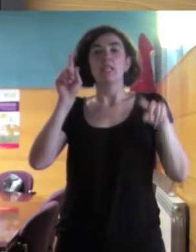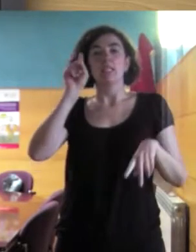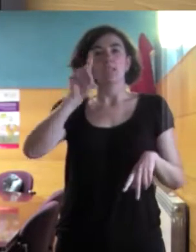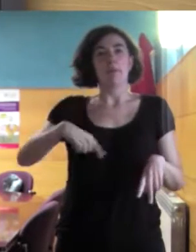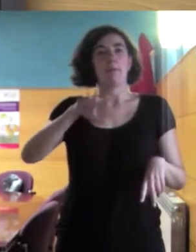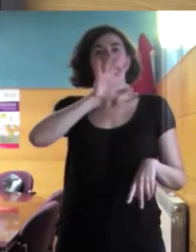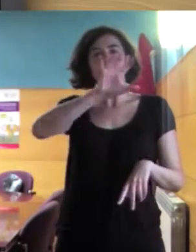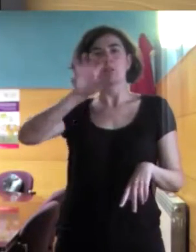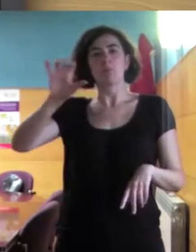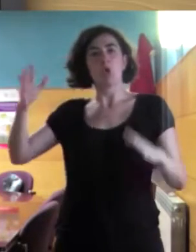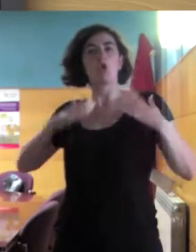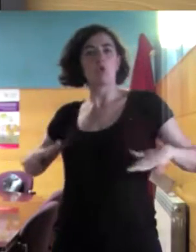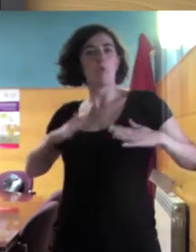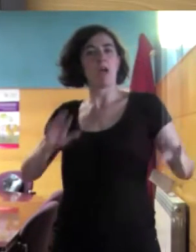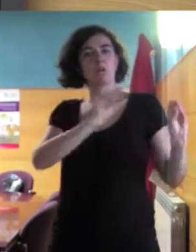diferentes países,